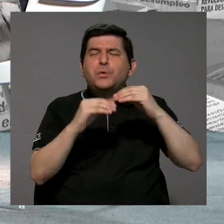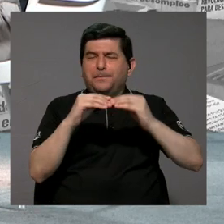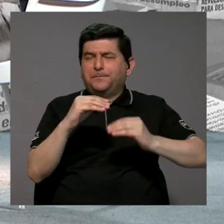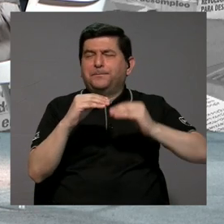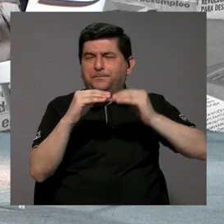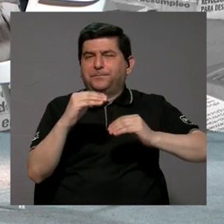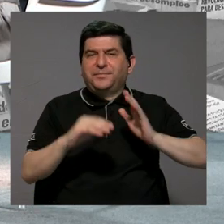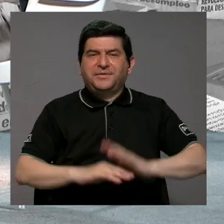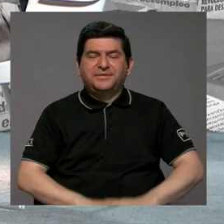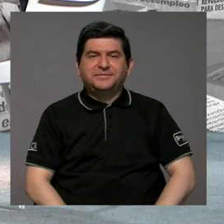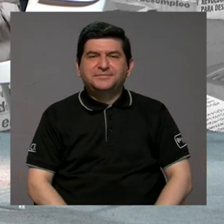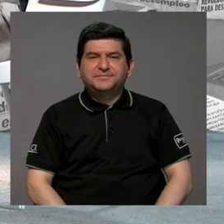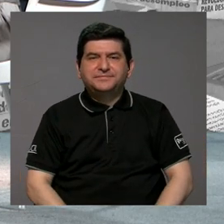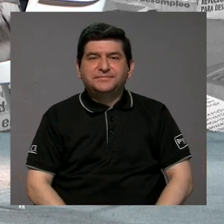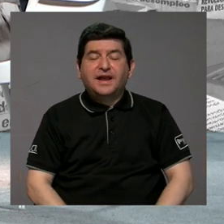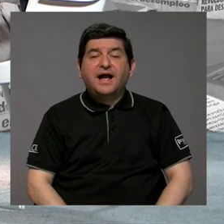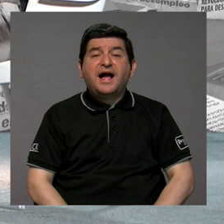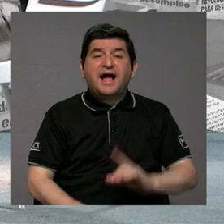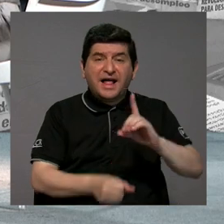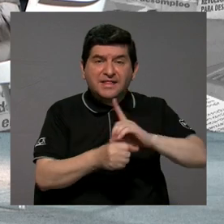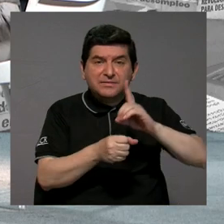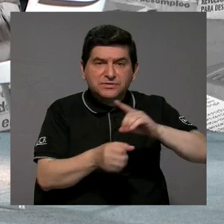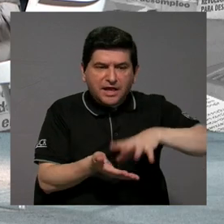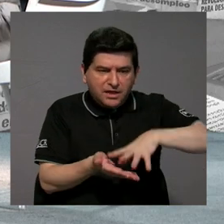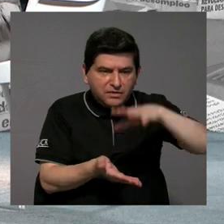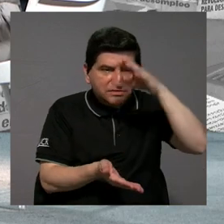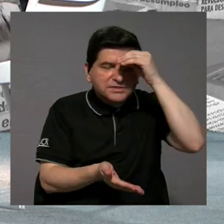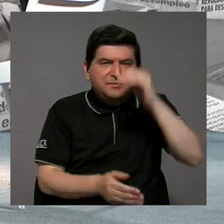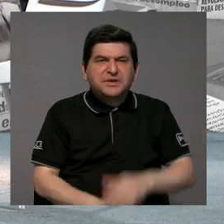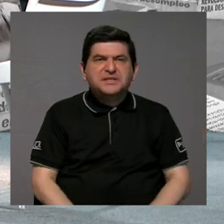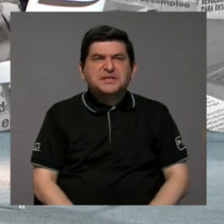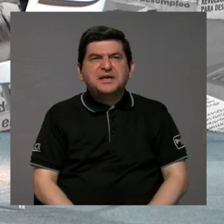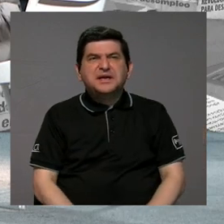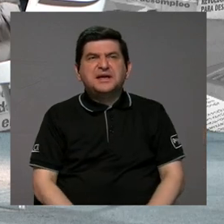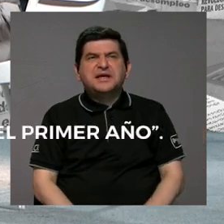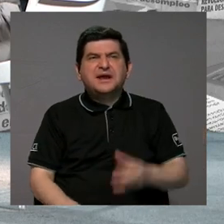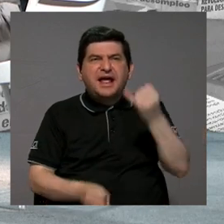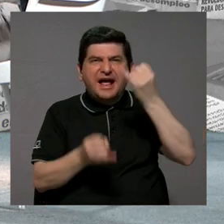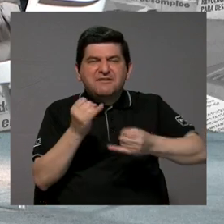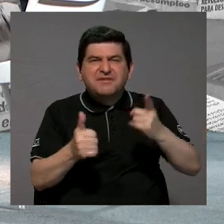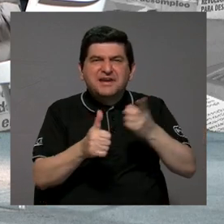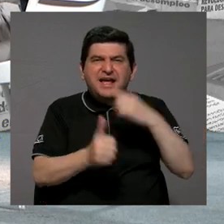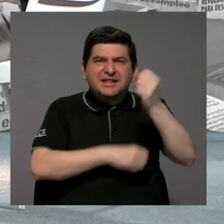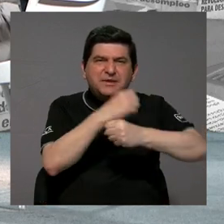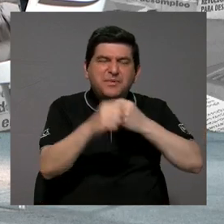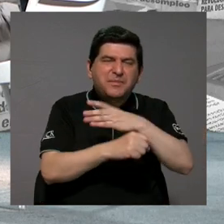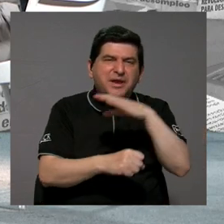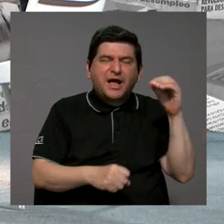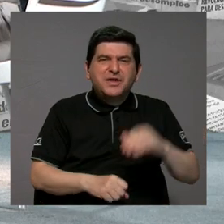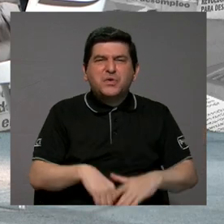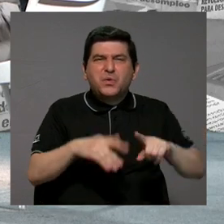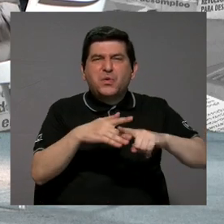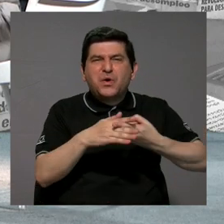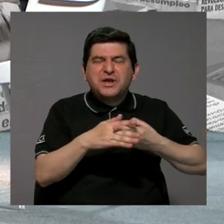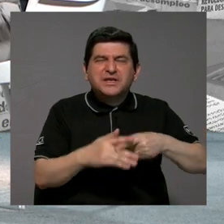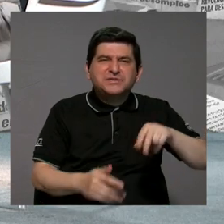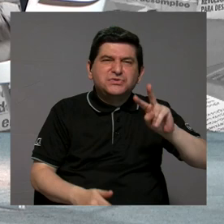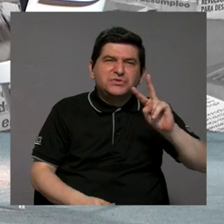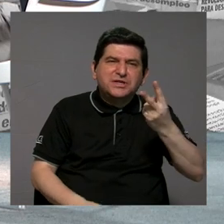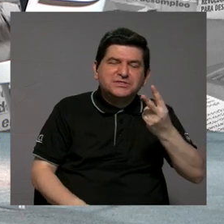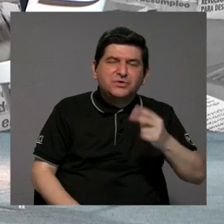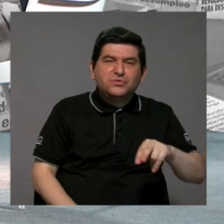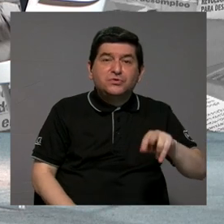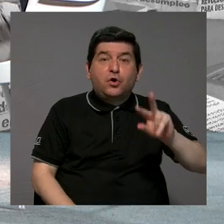Eso significa que las y los diputados aprenden realmente por ahí a final del primer año y el segundo, el tercer